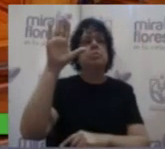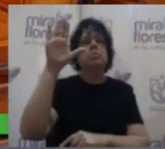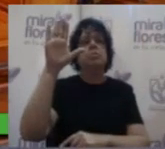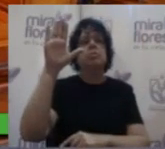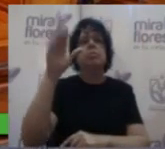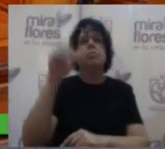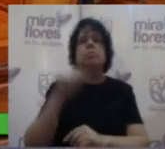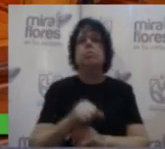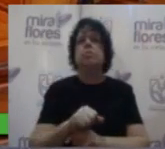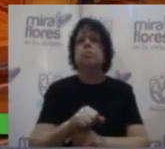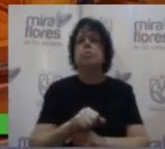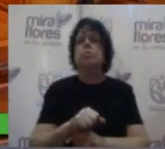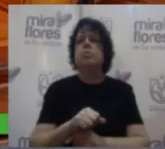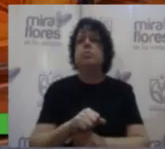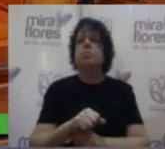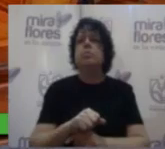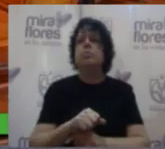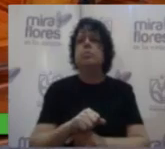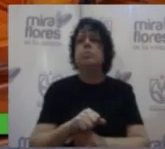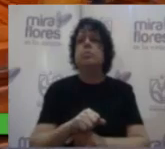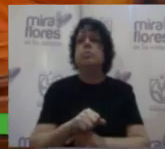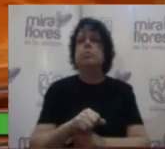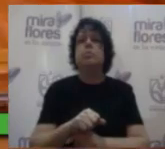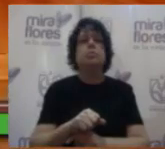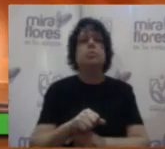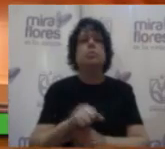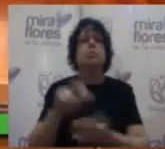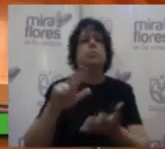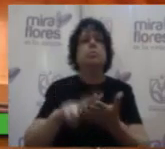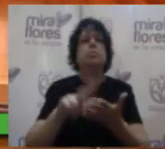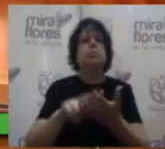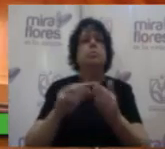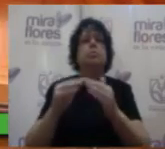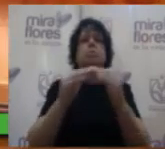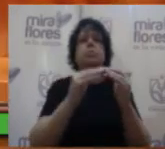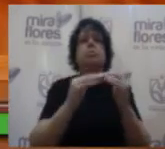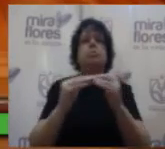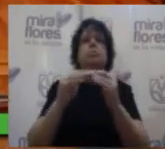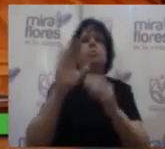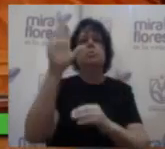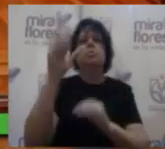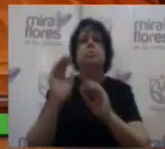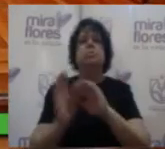sirvanse expresarlo en señal de conformidad Se aprueba por unanimidad de votos Muchas gracias